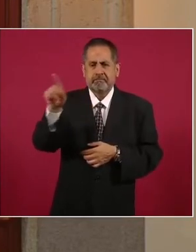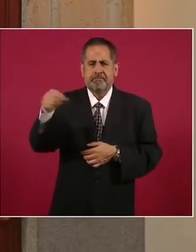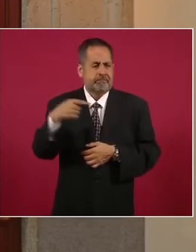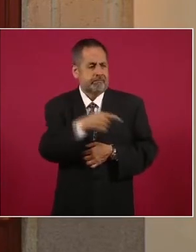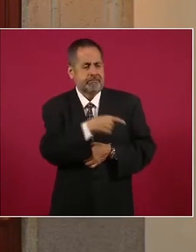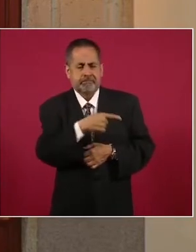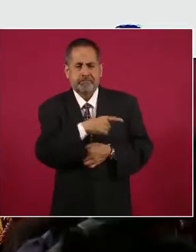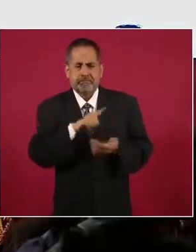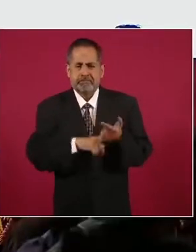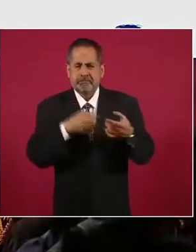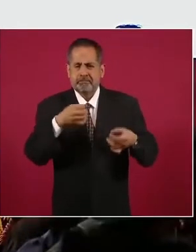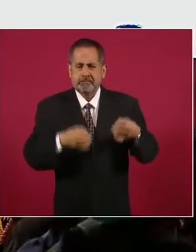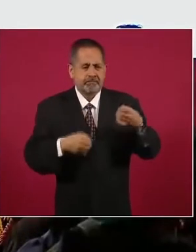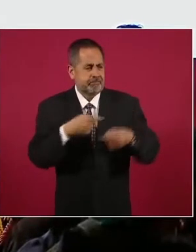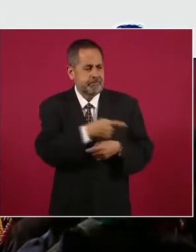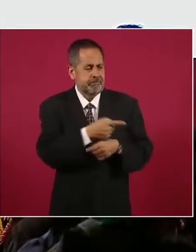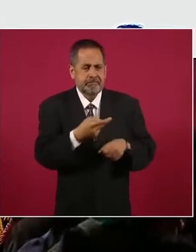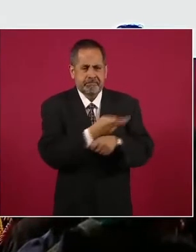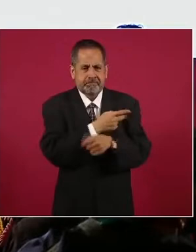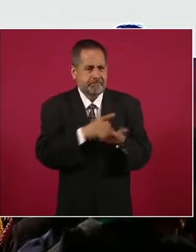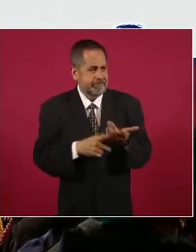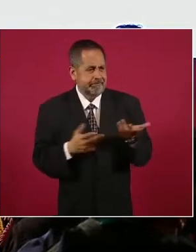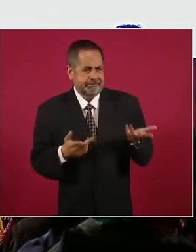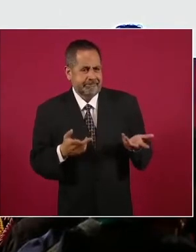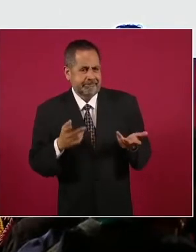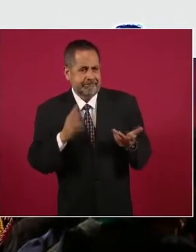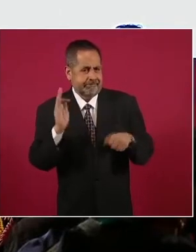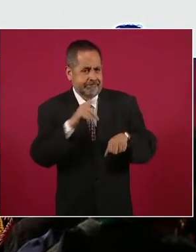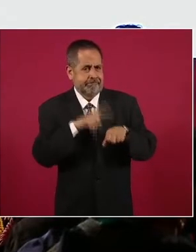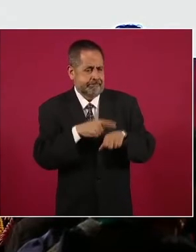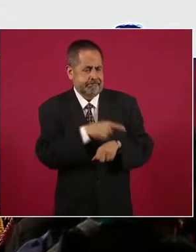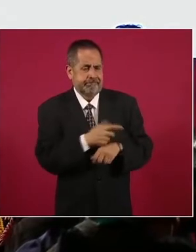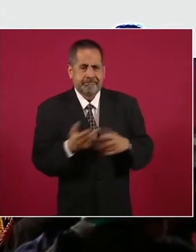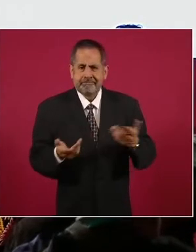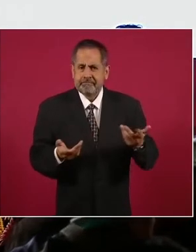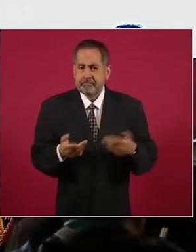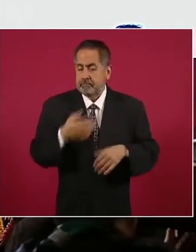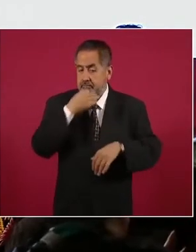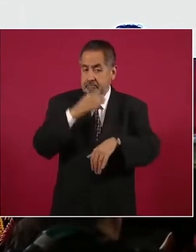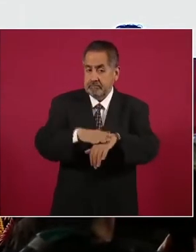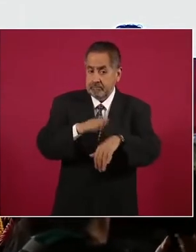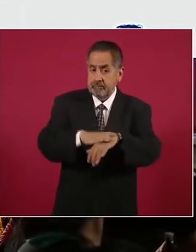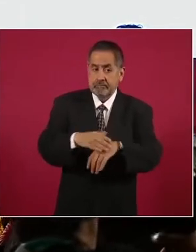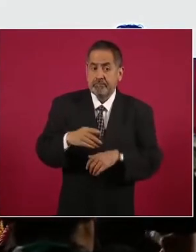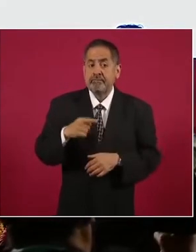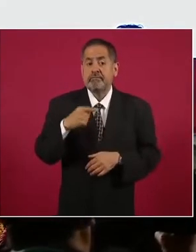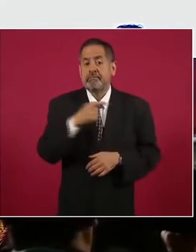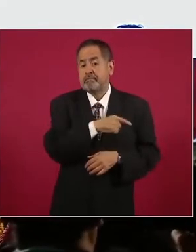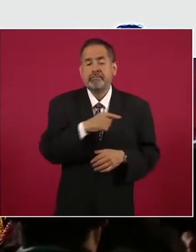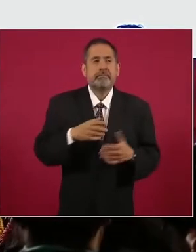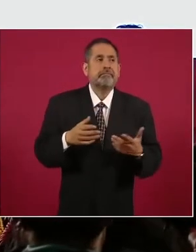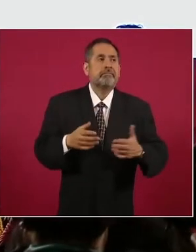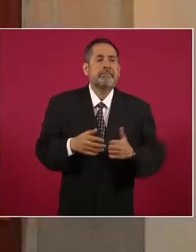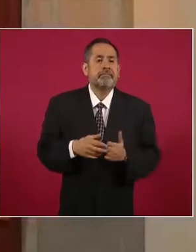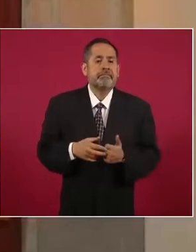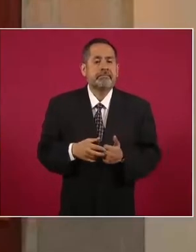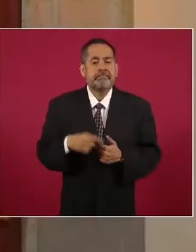contra de este juez de procesos federales, que vale la pena subrayar que con esta